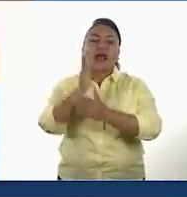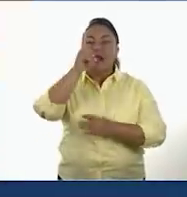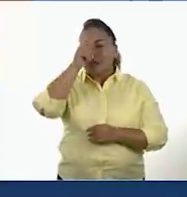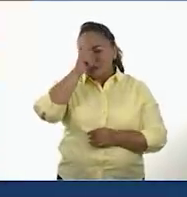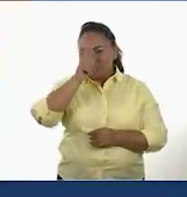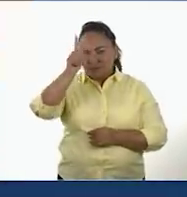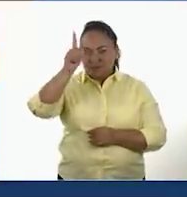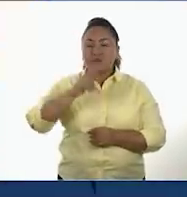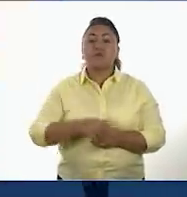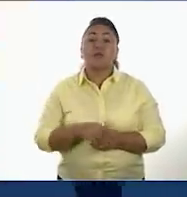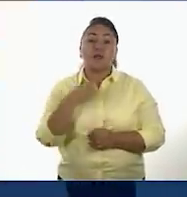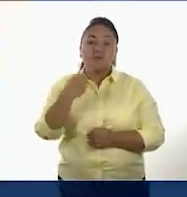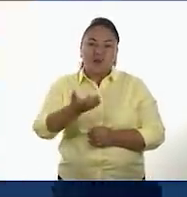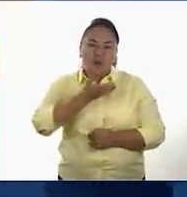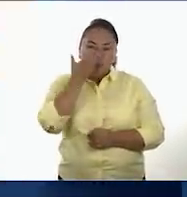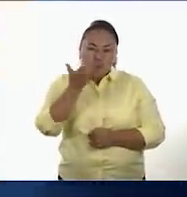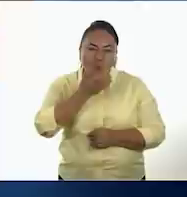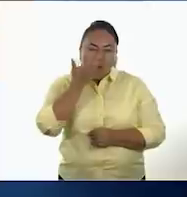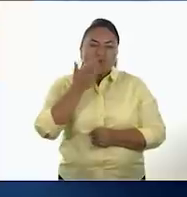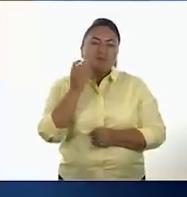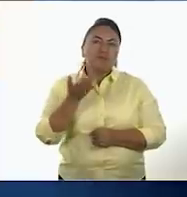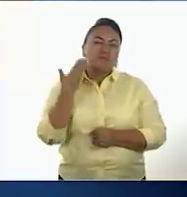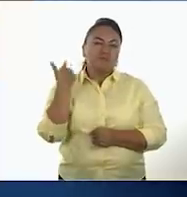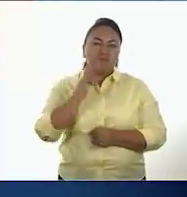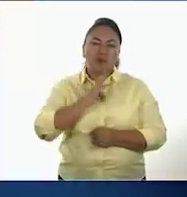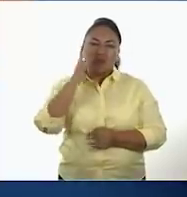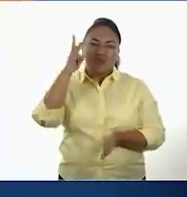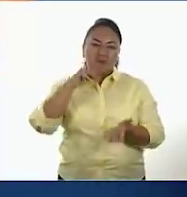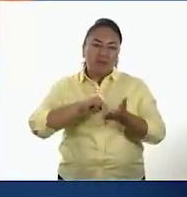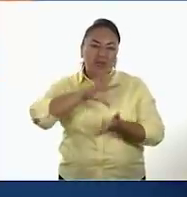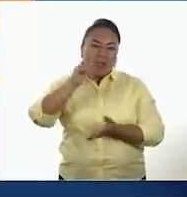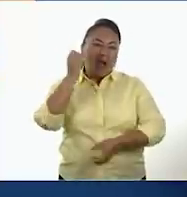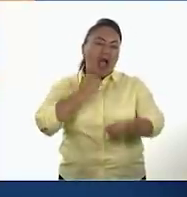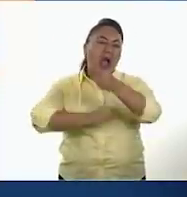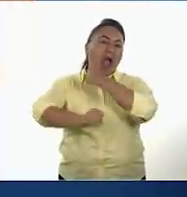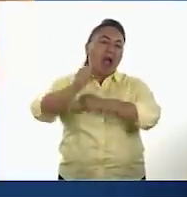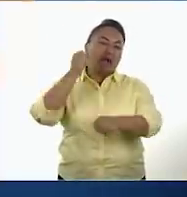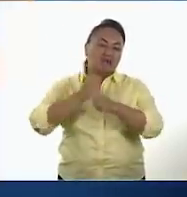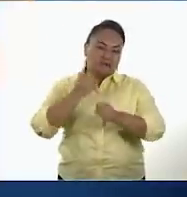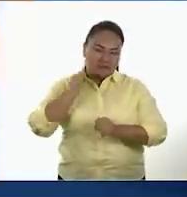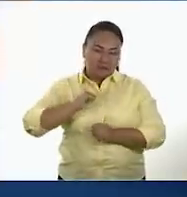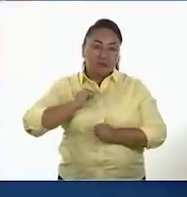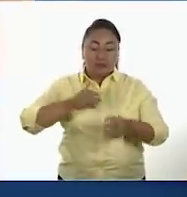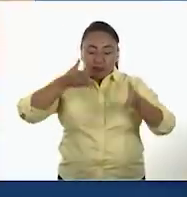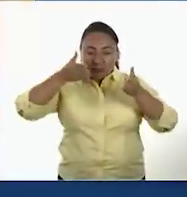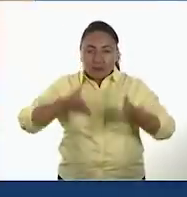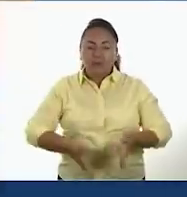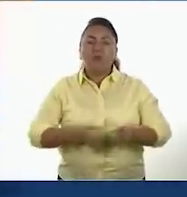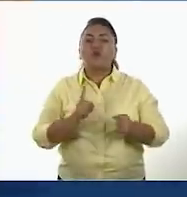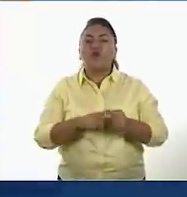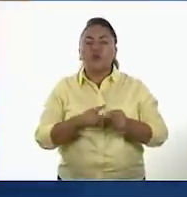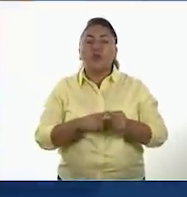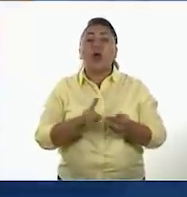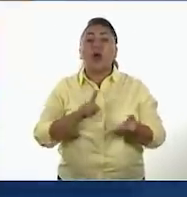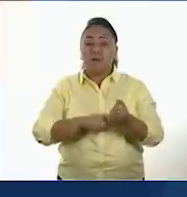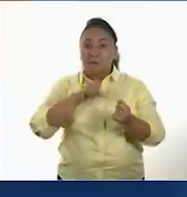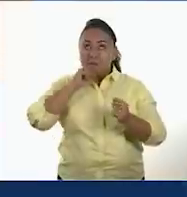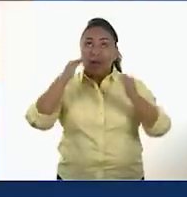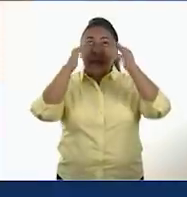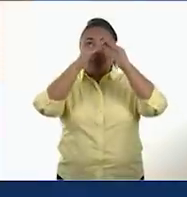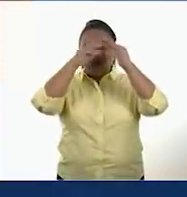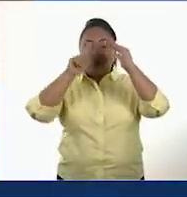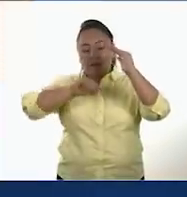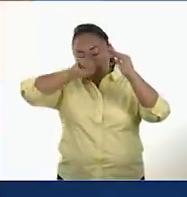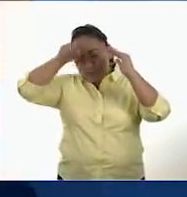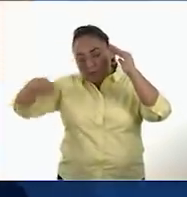De acuerdo a la tradición que imperaba hace un poco menos de 3.500 años, las tumbas se colocaban bajo las habitaciones de la vivienda